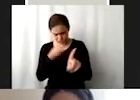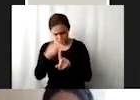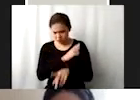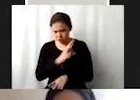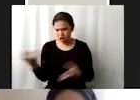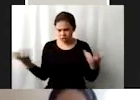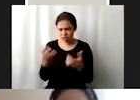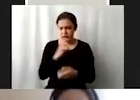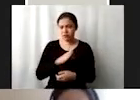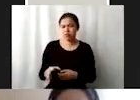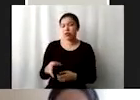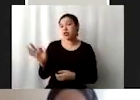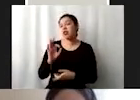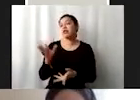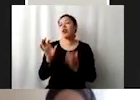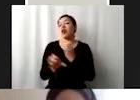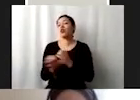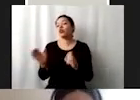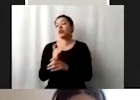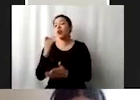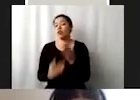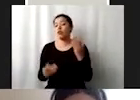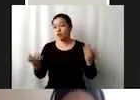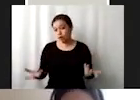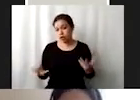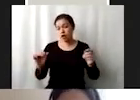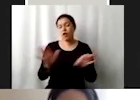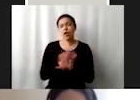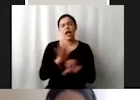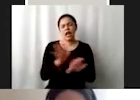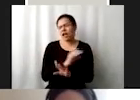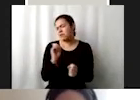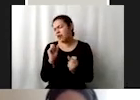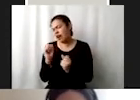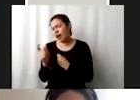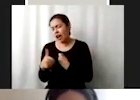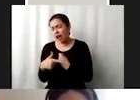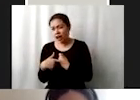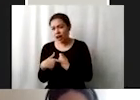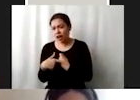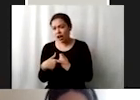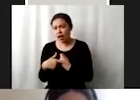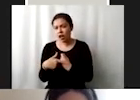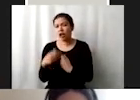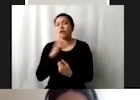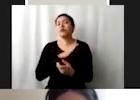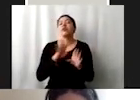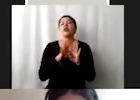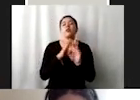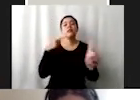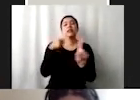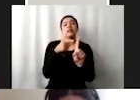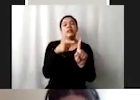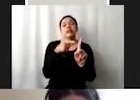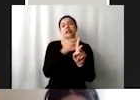hay metas que no están ahí o que, han cambiado un poco, que se pueden redireccionar. En lo de